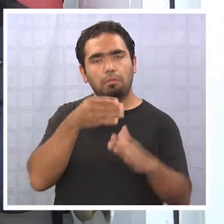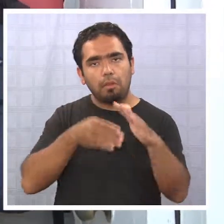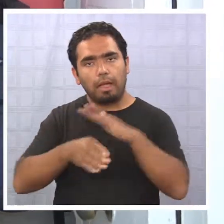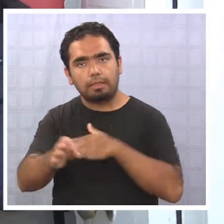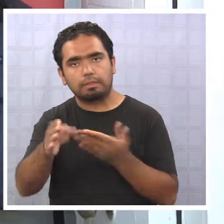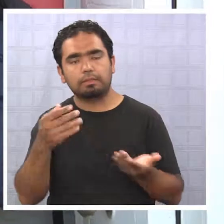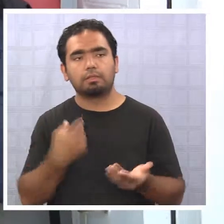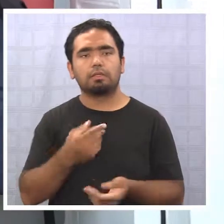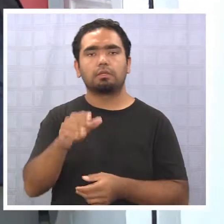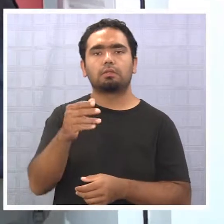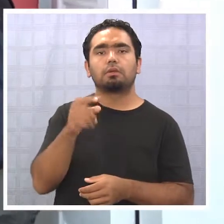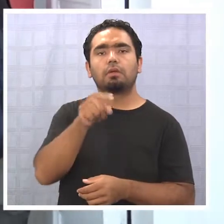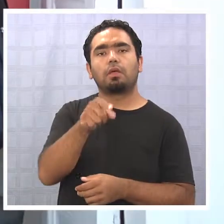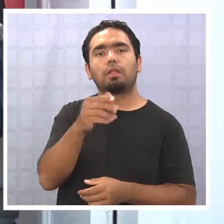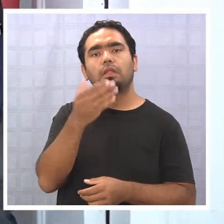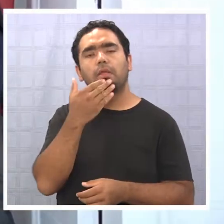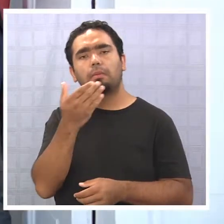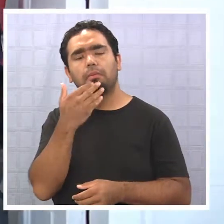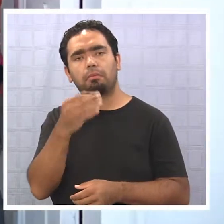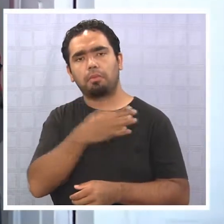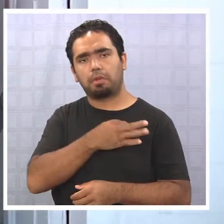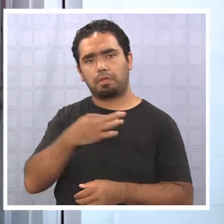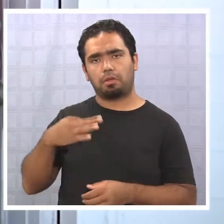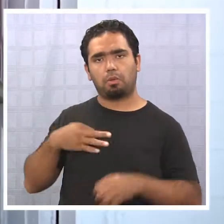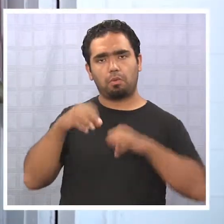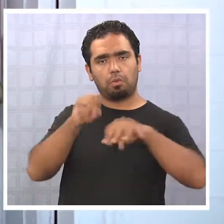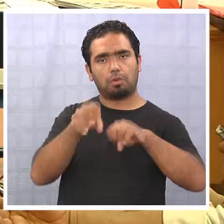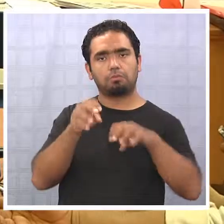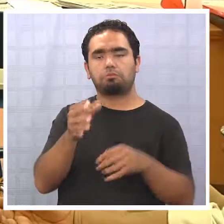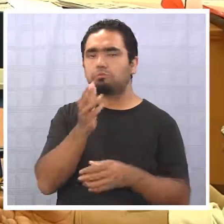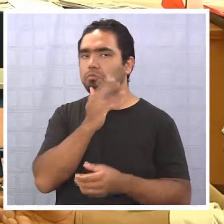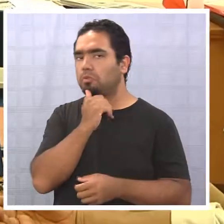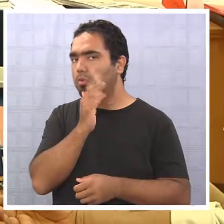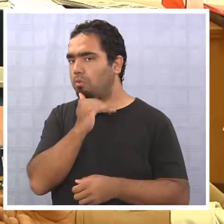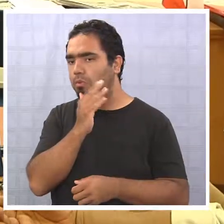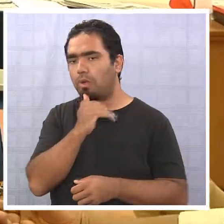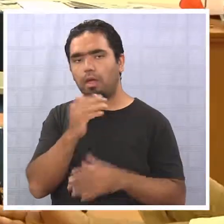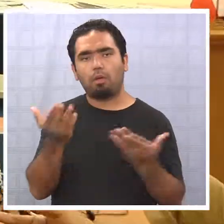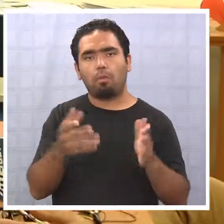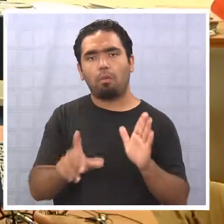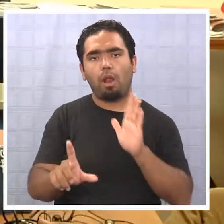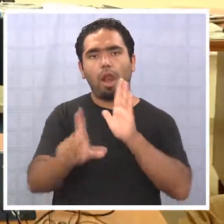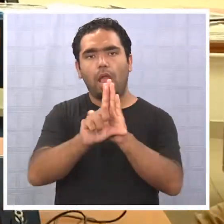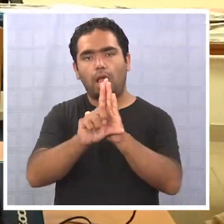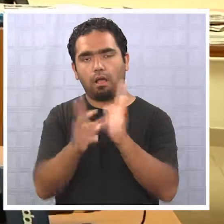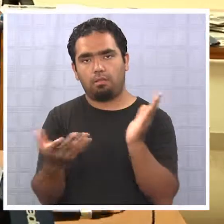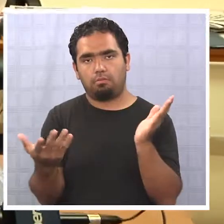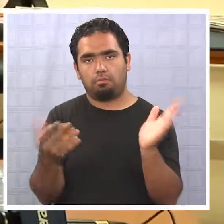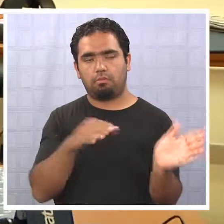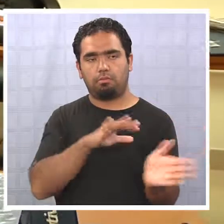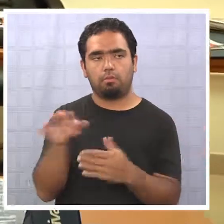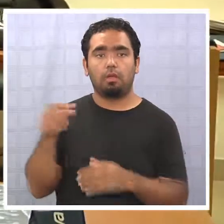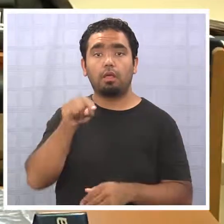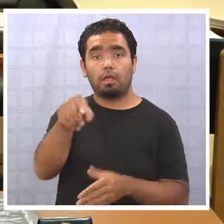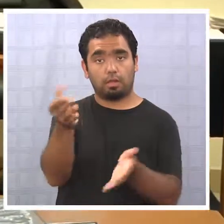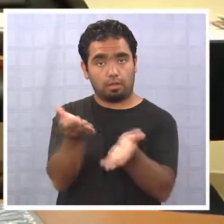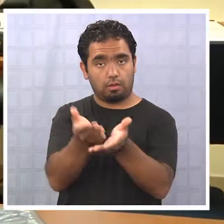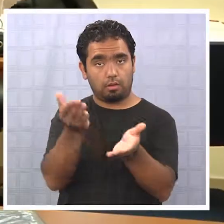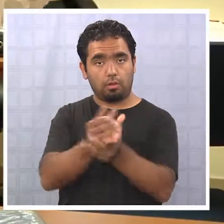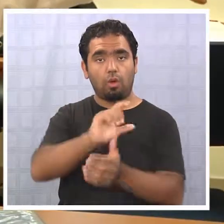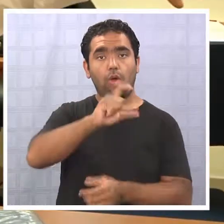sector municipalizado. Con ello expresó que como ministerio no tienen las facultades para tomar una acción legal. Este colegio,